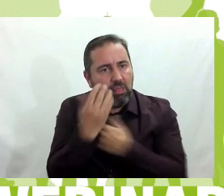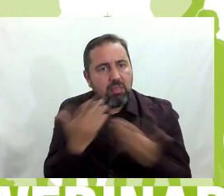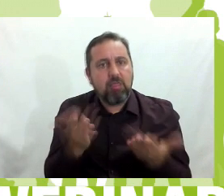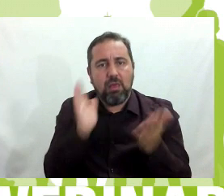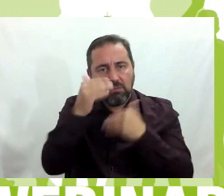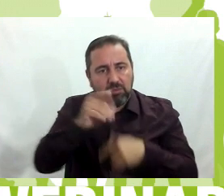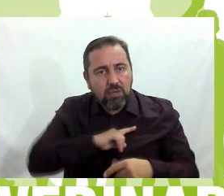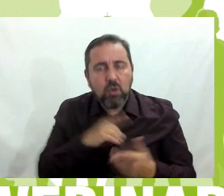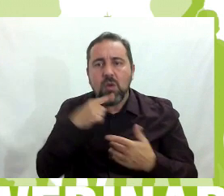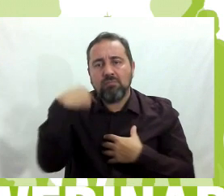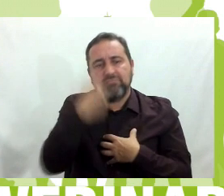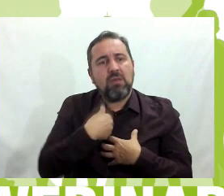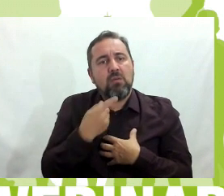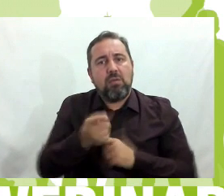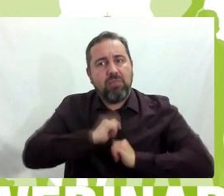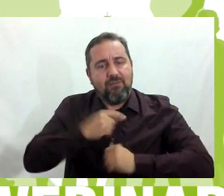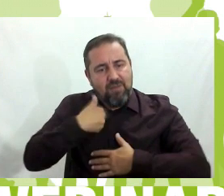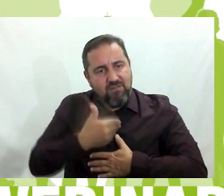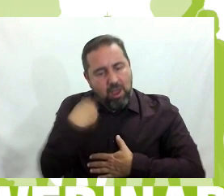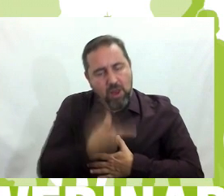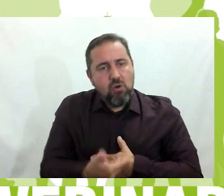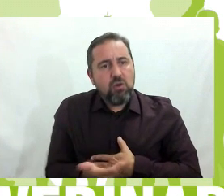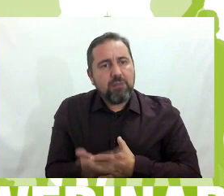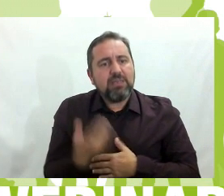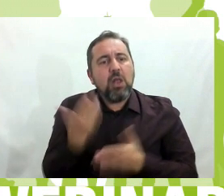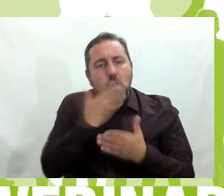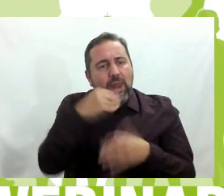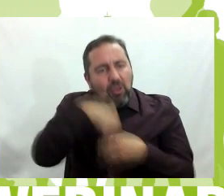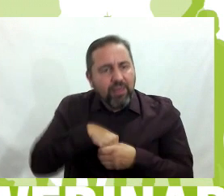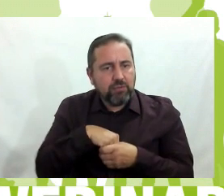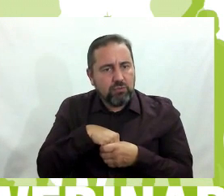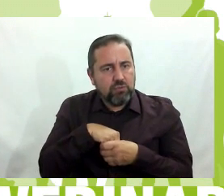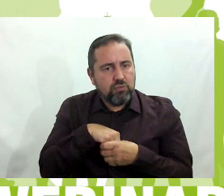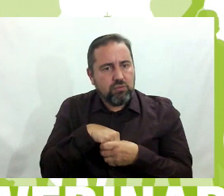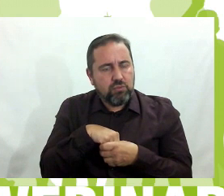valore. Entonces todo esto se trabaja en el cole. Pero lo trabajamos en todo